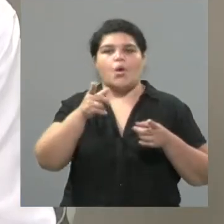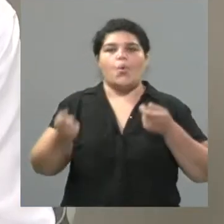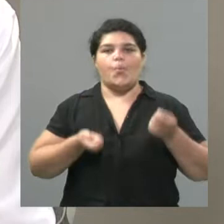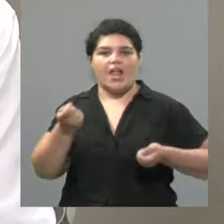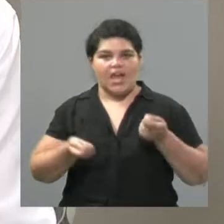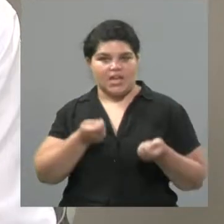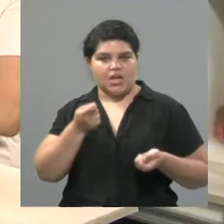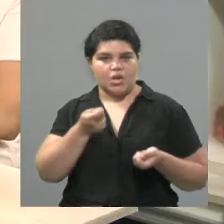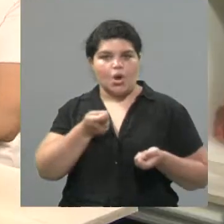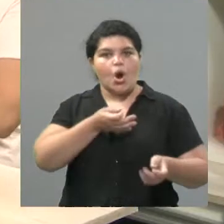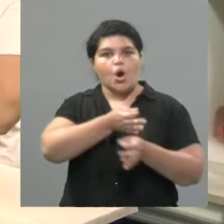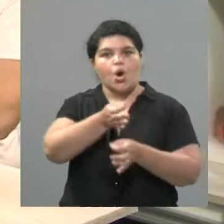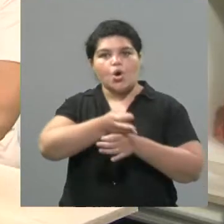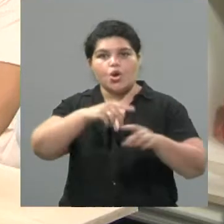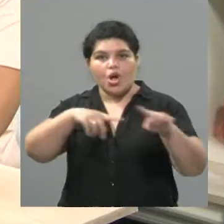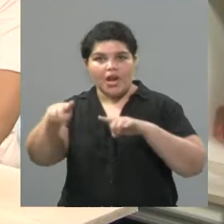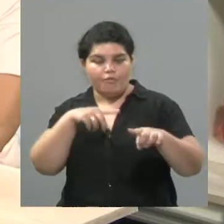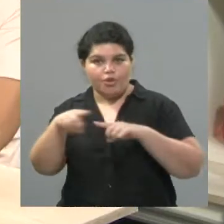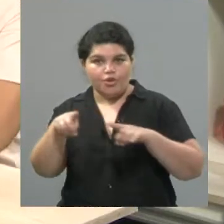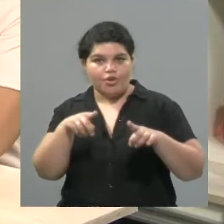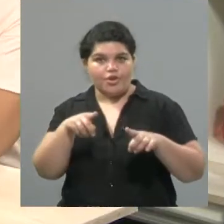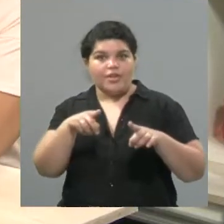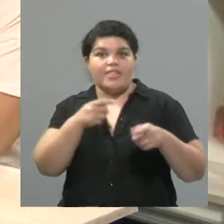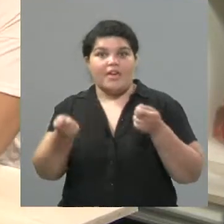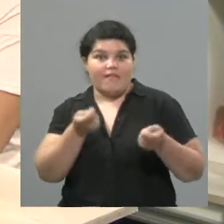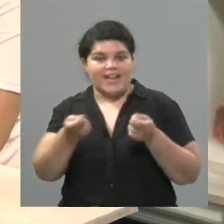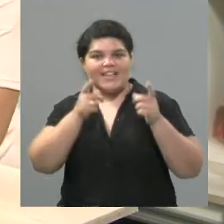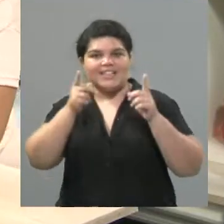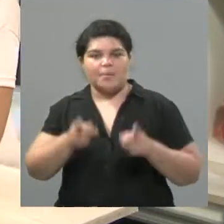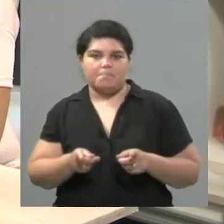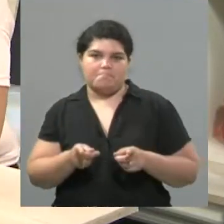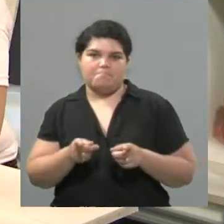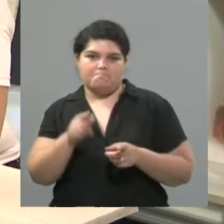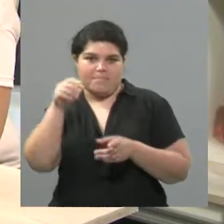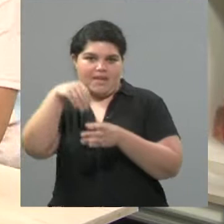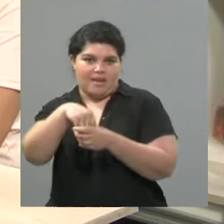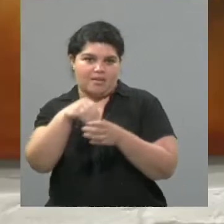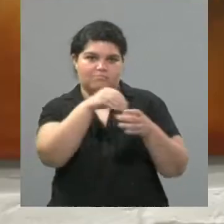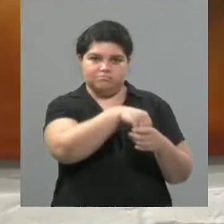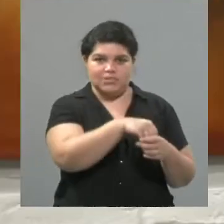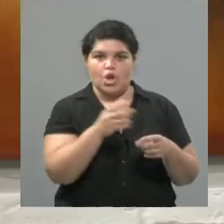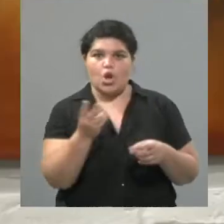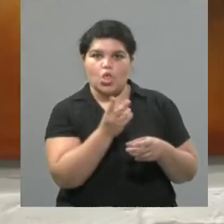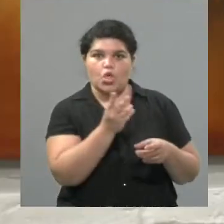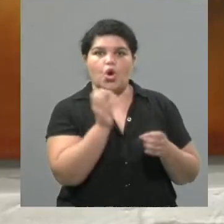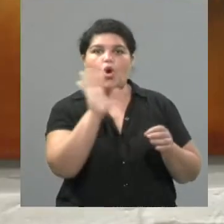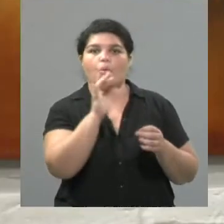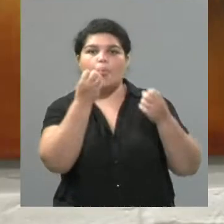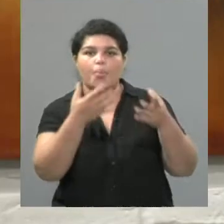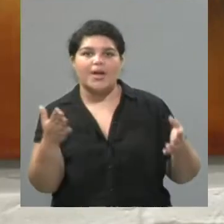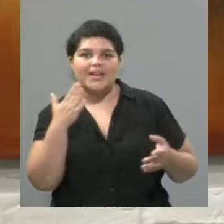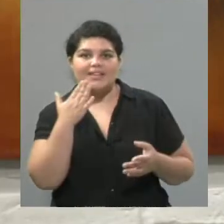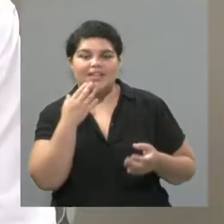productor de la obra. Ay, cuéntenos un poquito. Bienvenidos chicos, ¿cómo Bienvenidos, ¿cómo están? Bien, muchas gracias.